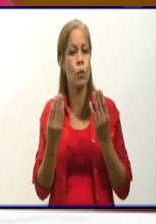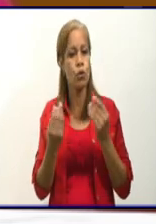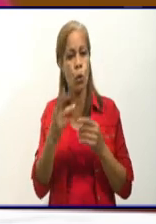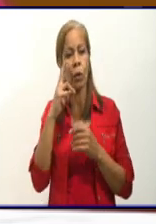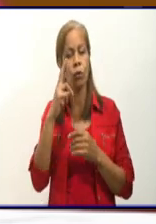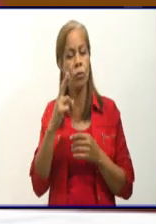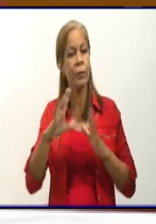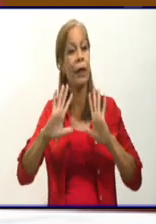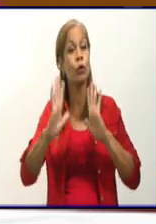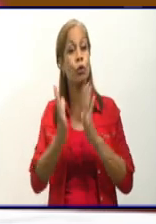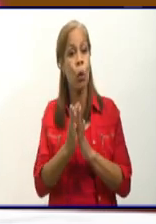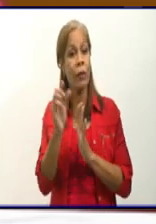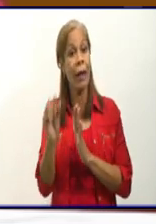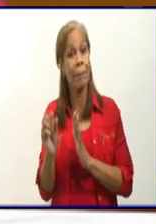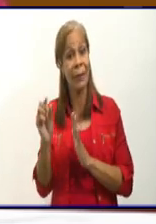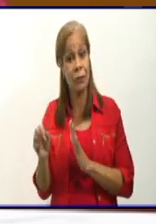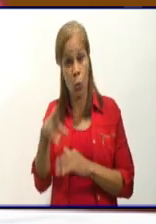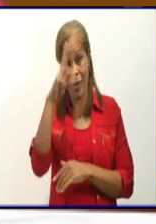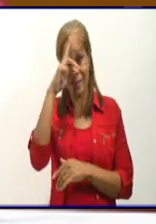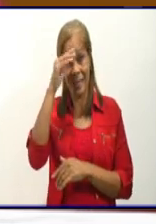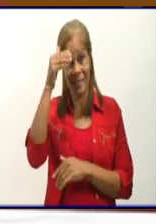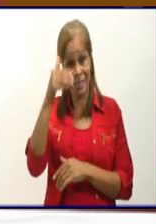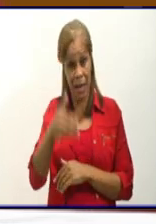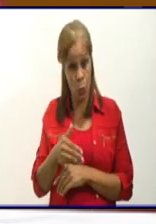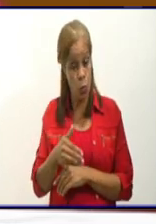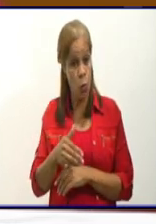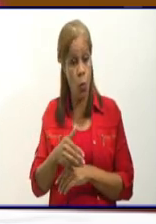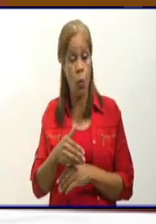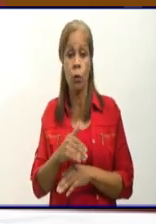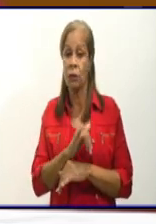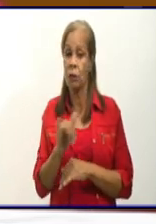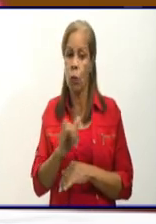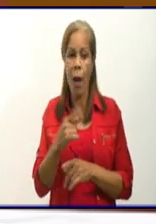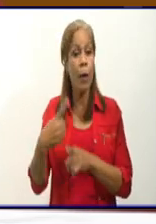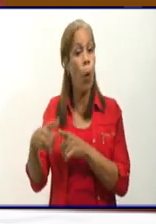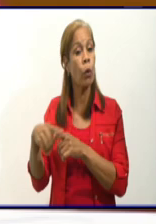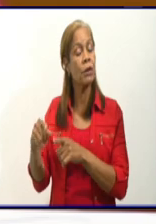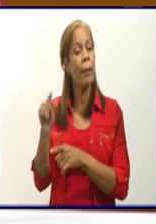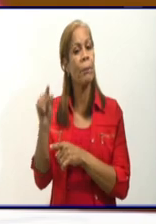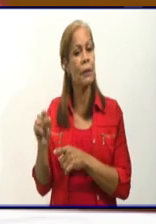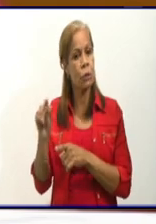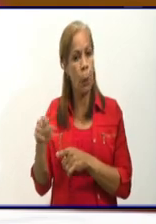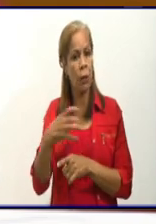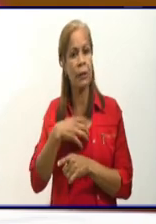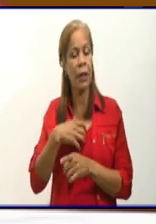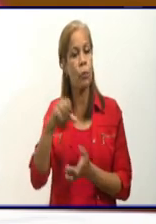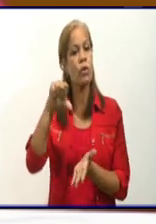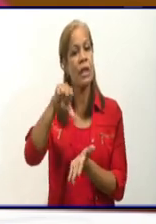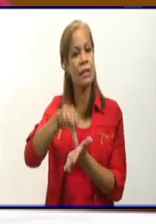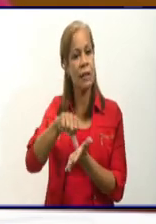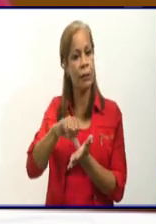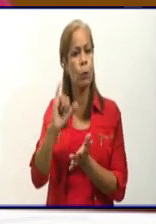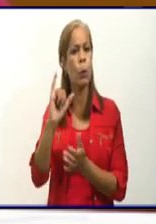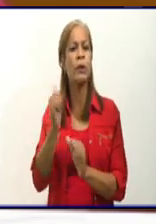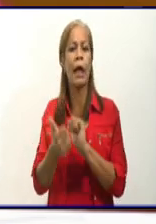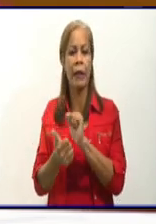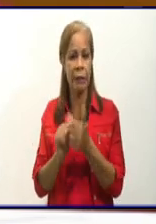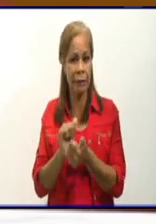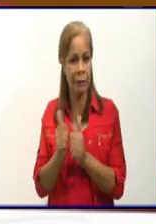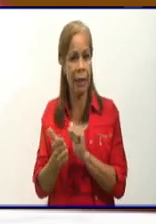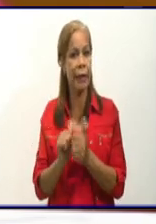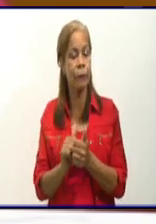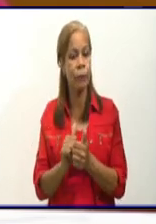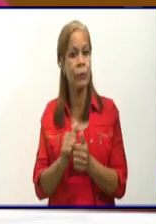personal de salud, en estos centros tenemos personal trabajando propiamente de estos centros, trabajadores del centro, trabajadores del INDER,